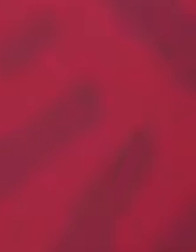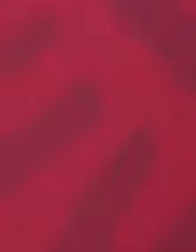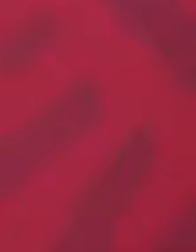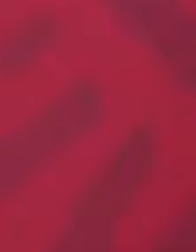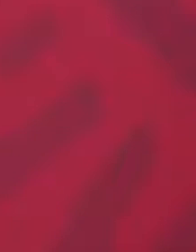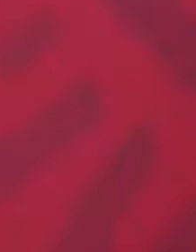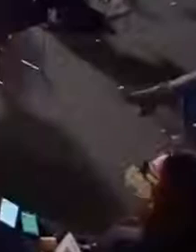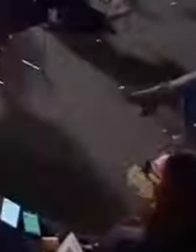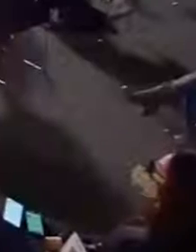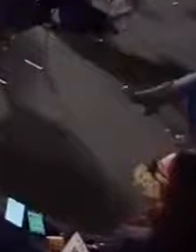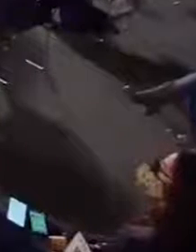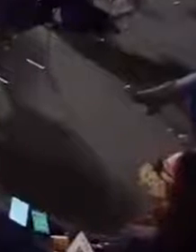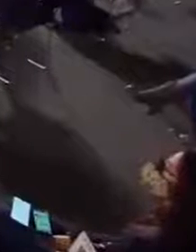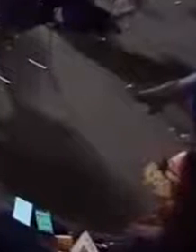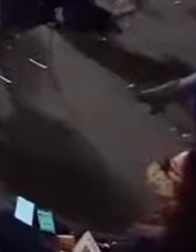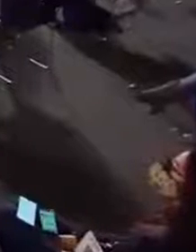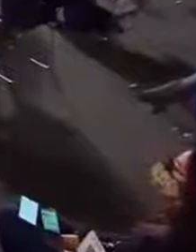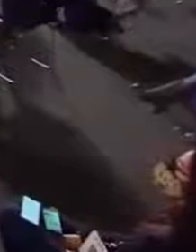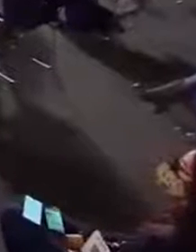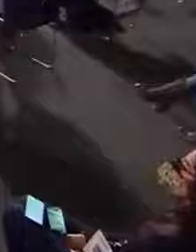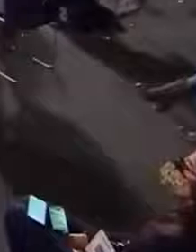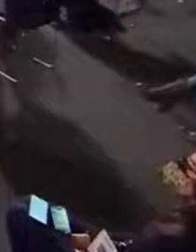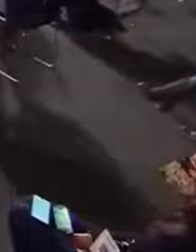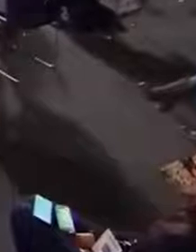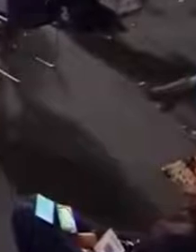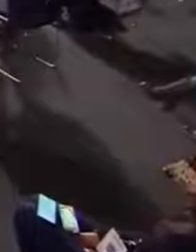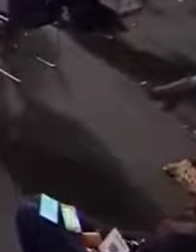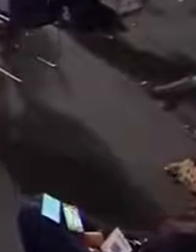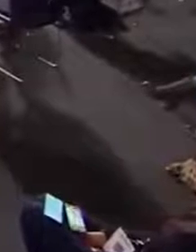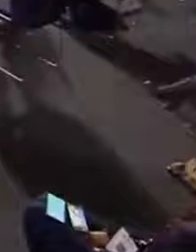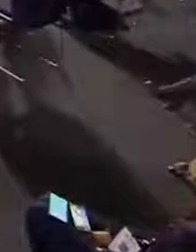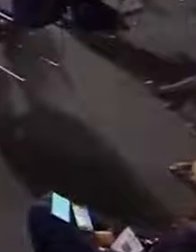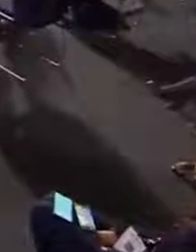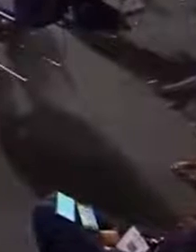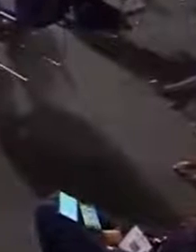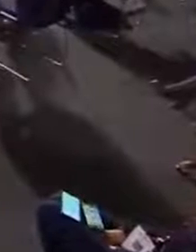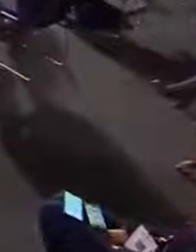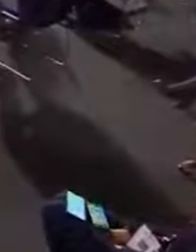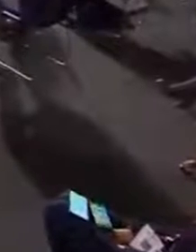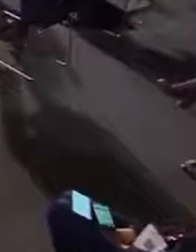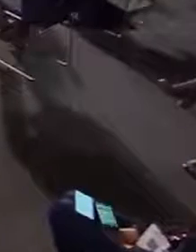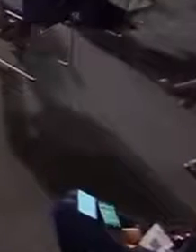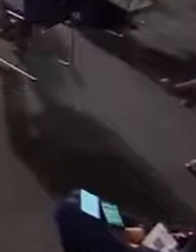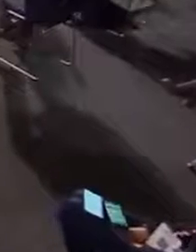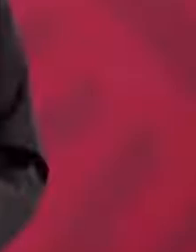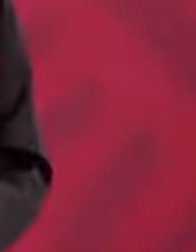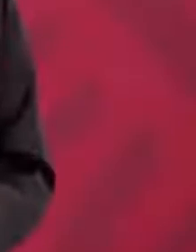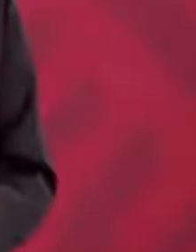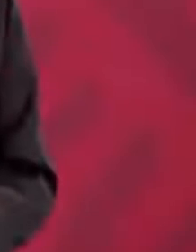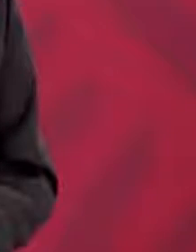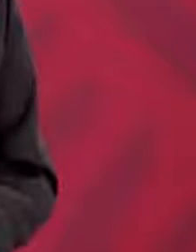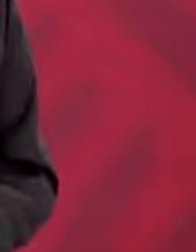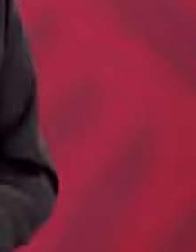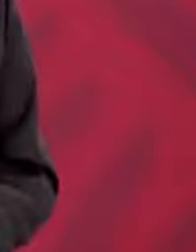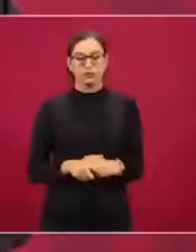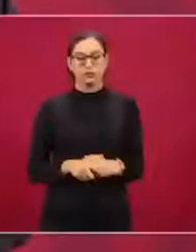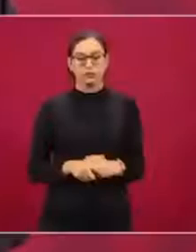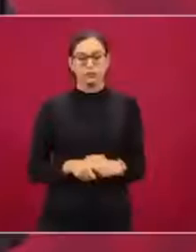tenemos más tomas clandestinas, donde todavía hay más robo,